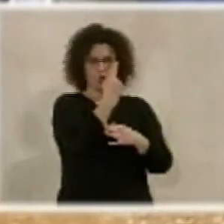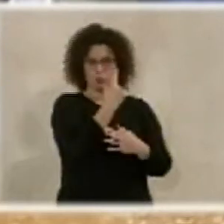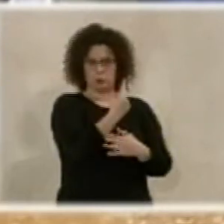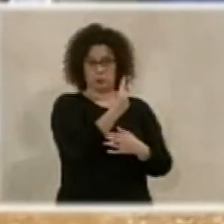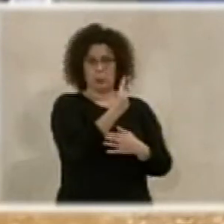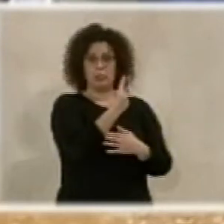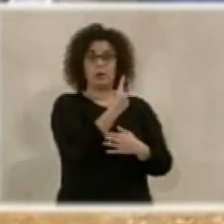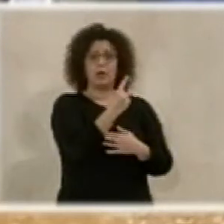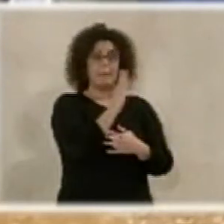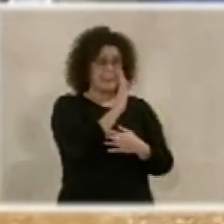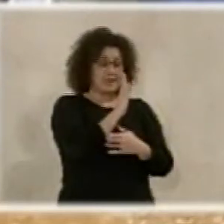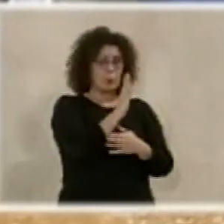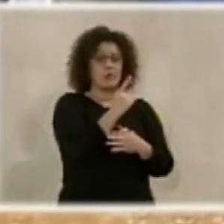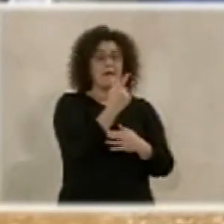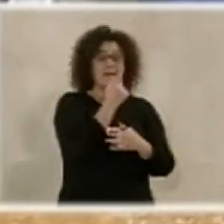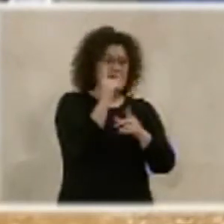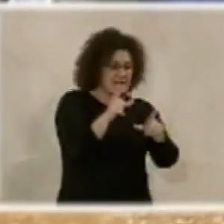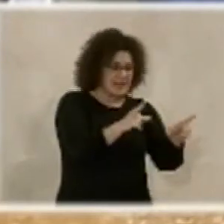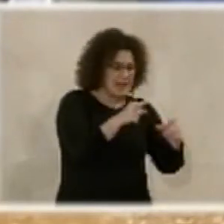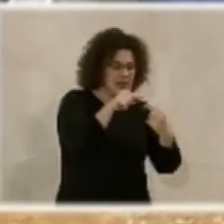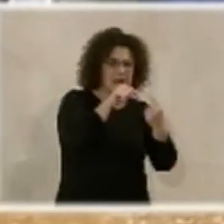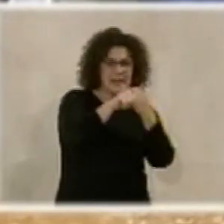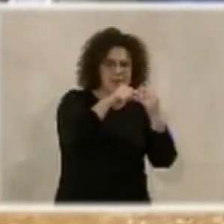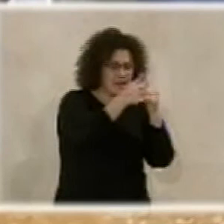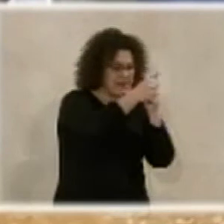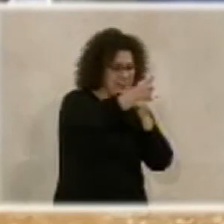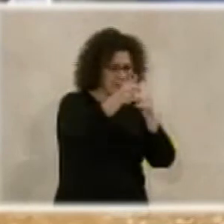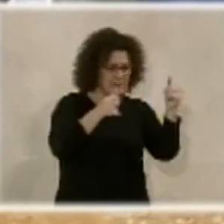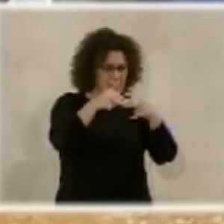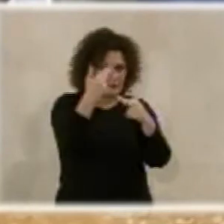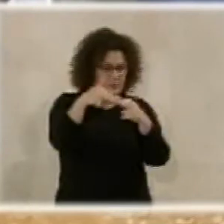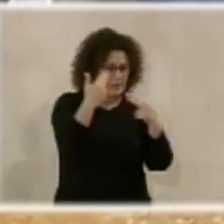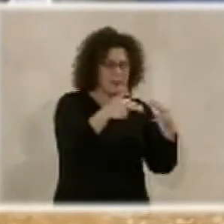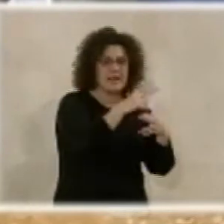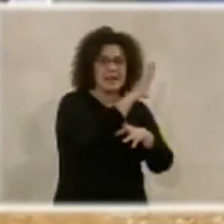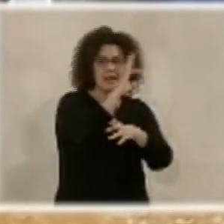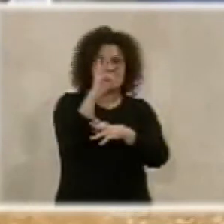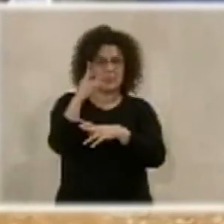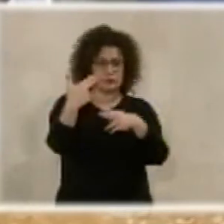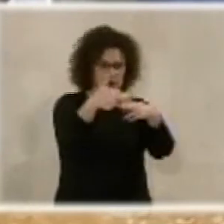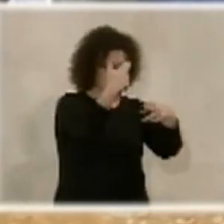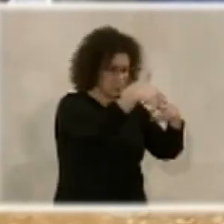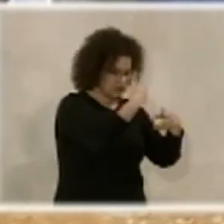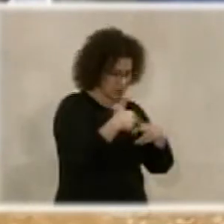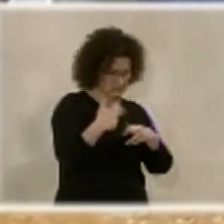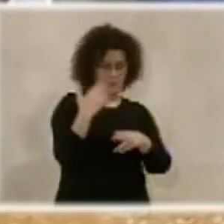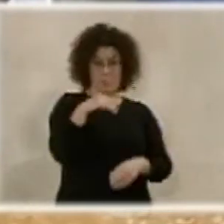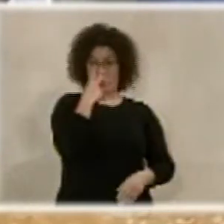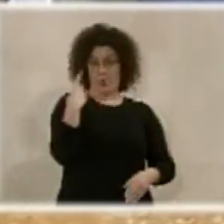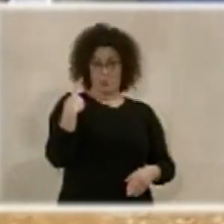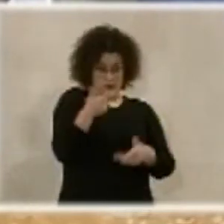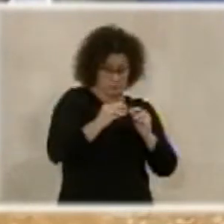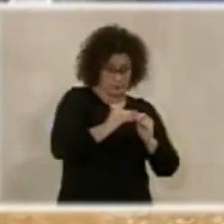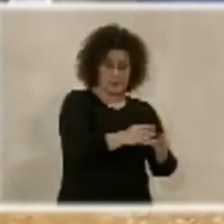finca… Identificamos todos los linderos, todos los linderos, eran unos 500 linderos. Esto es lo que hemos hecho en los últimos dos años.